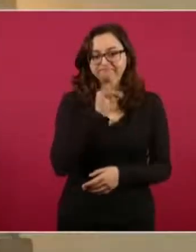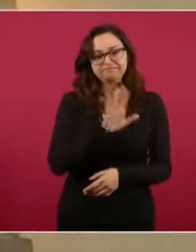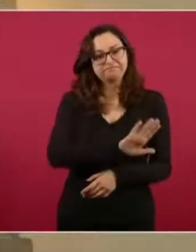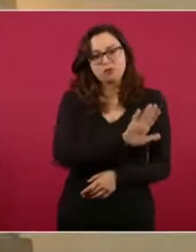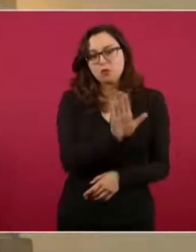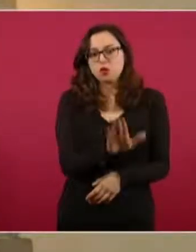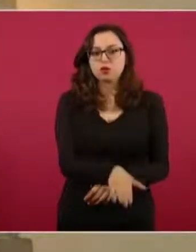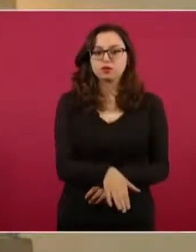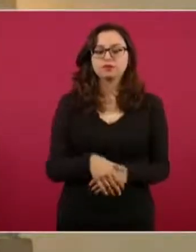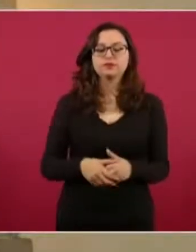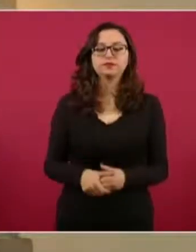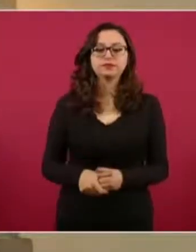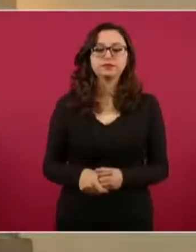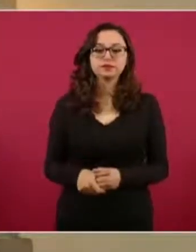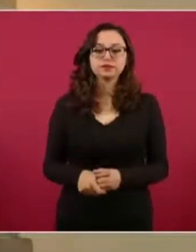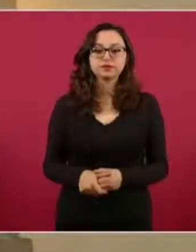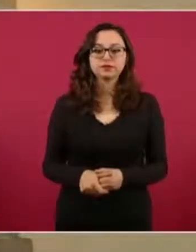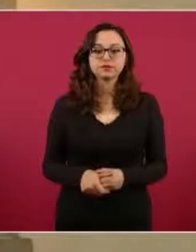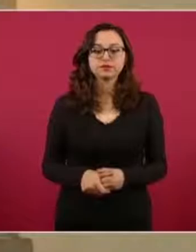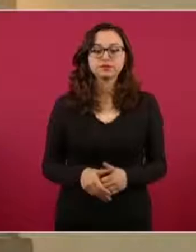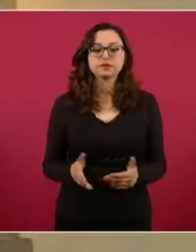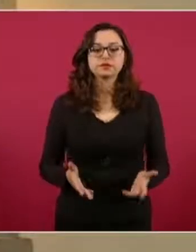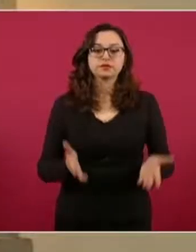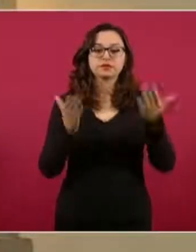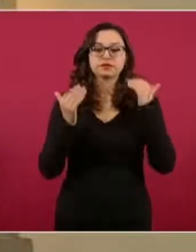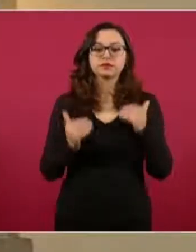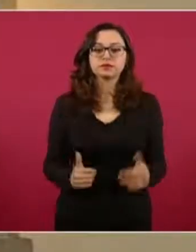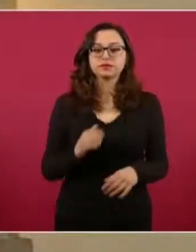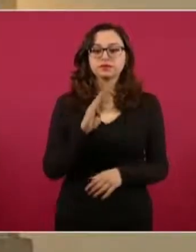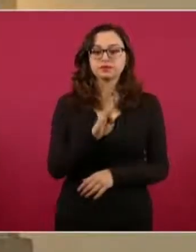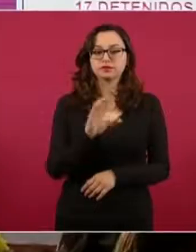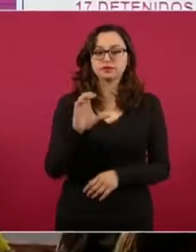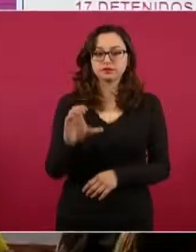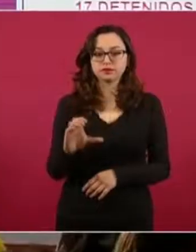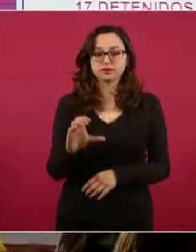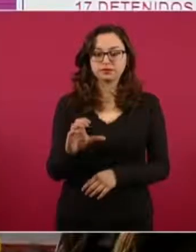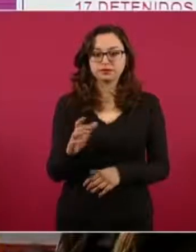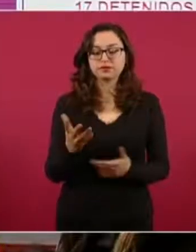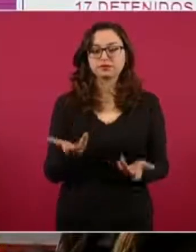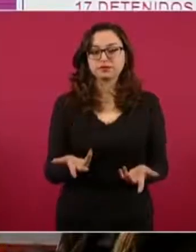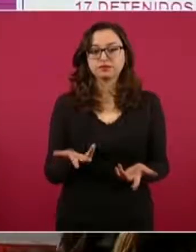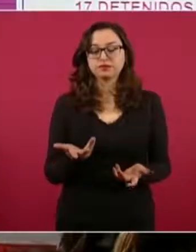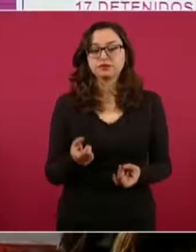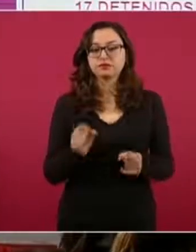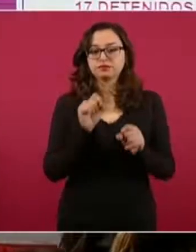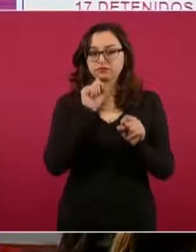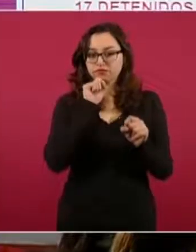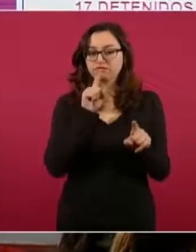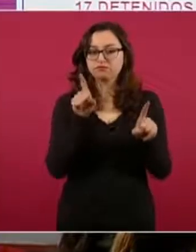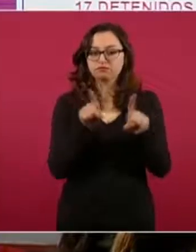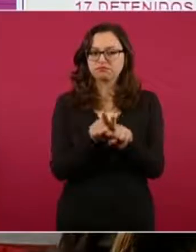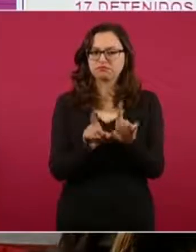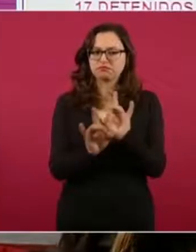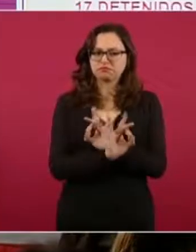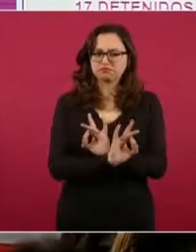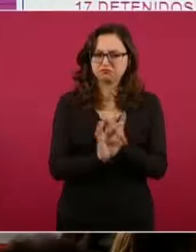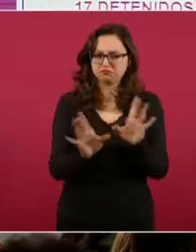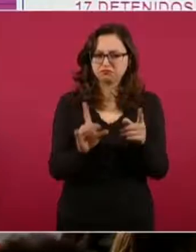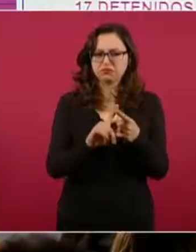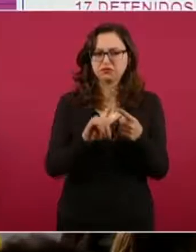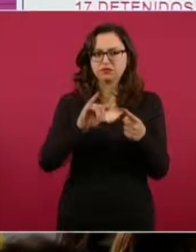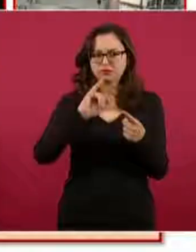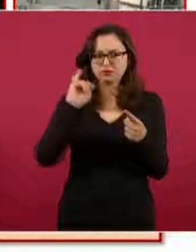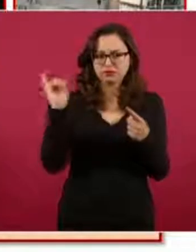Siguiente. En el caso de Baja California, por hechos presentados en Tijuana,